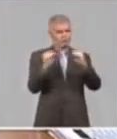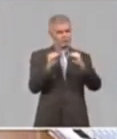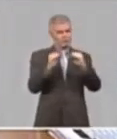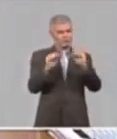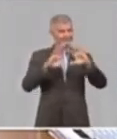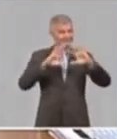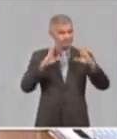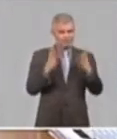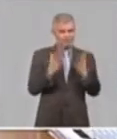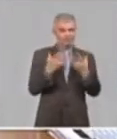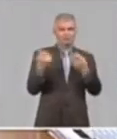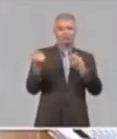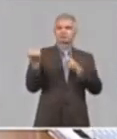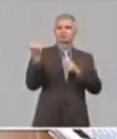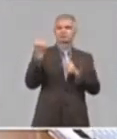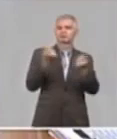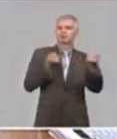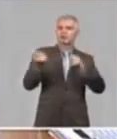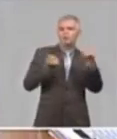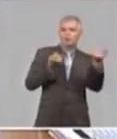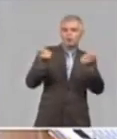el transporte personal,